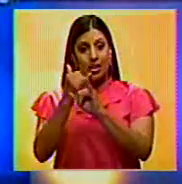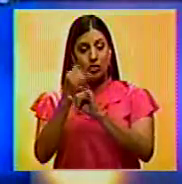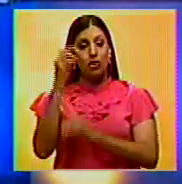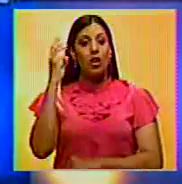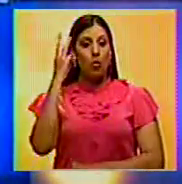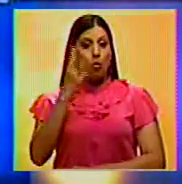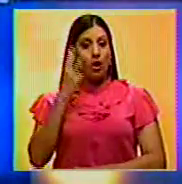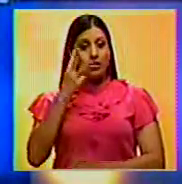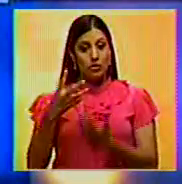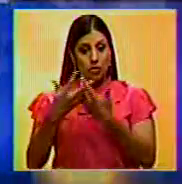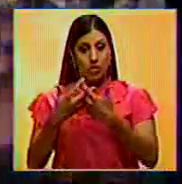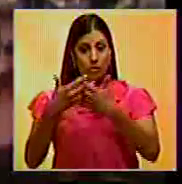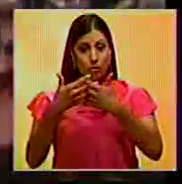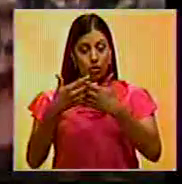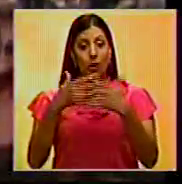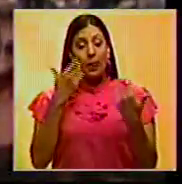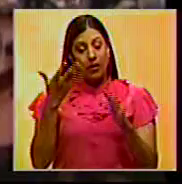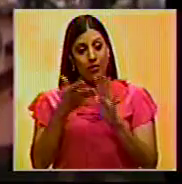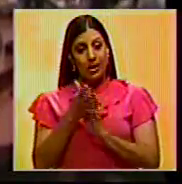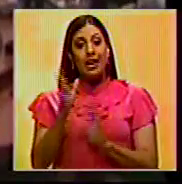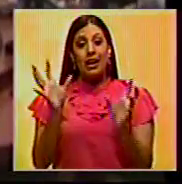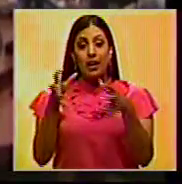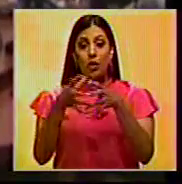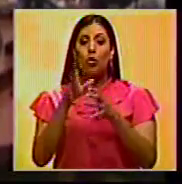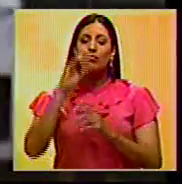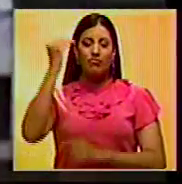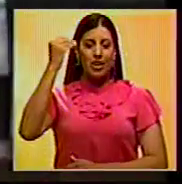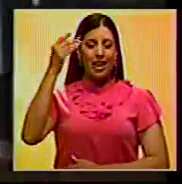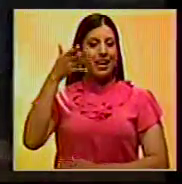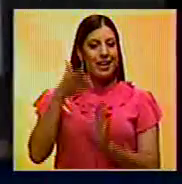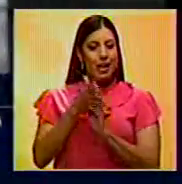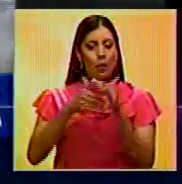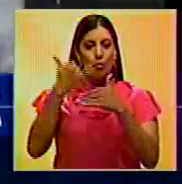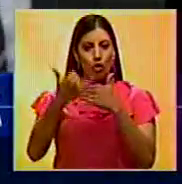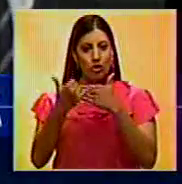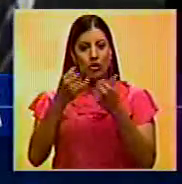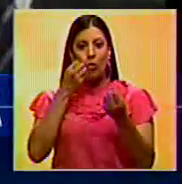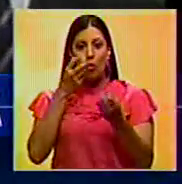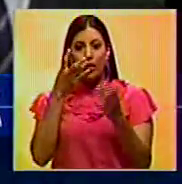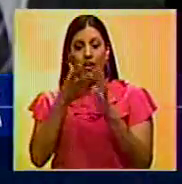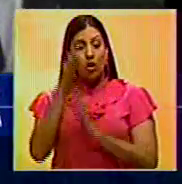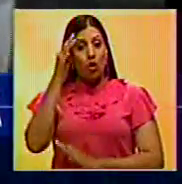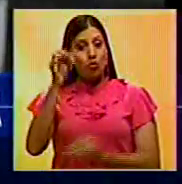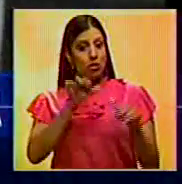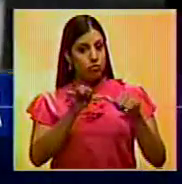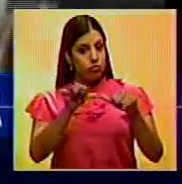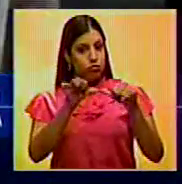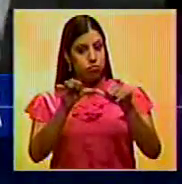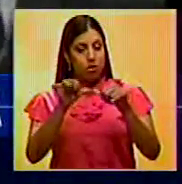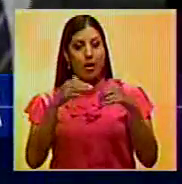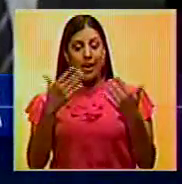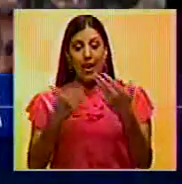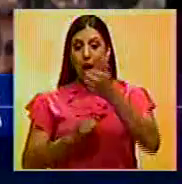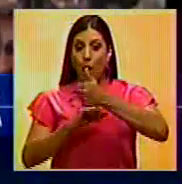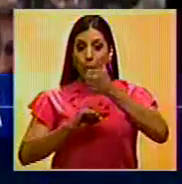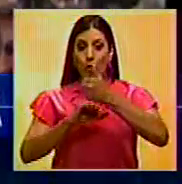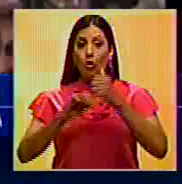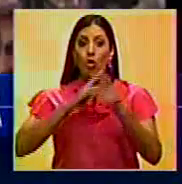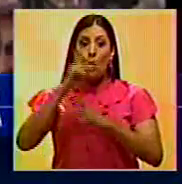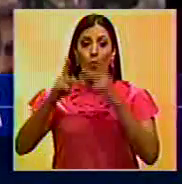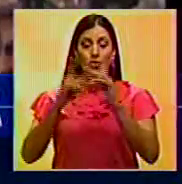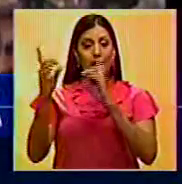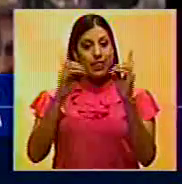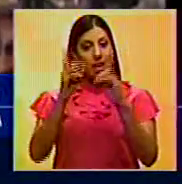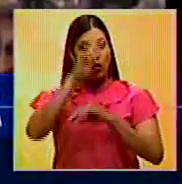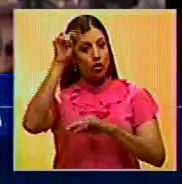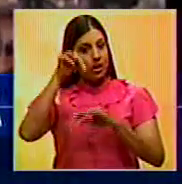Washington, Estados Unidos. Durante la reunión se considerará el proyecto de declaración del Consejo Permanente en apoyo al proceso de